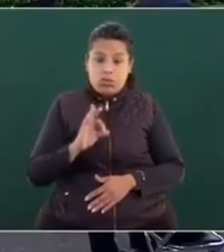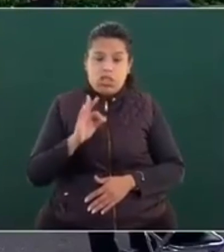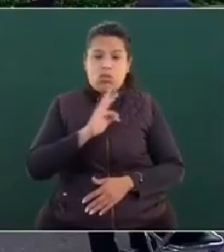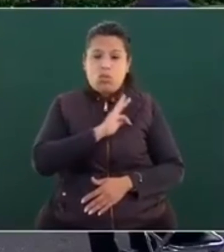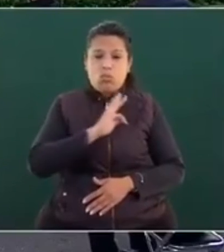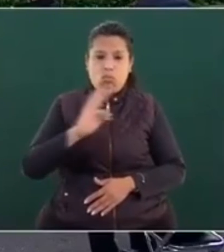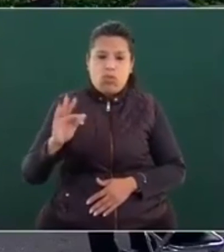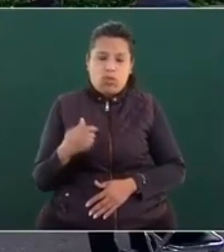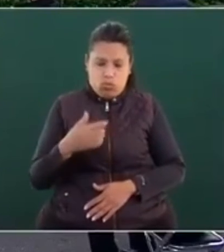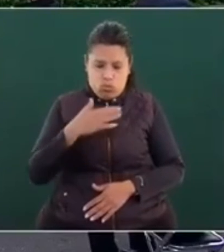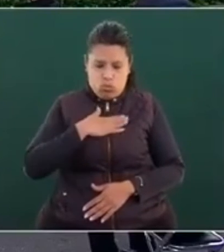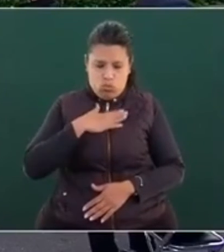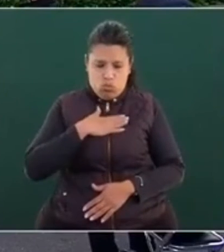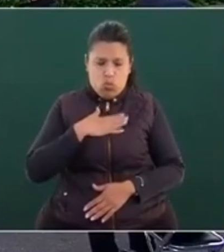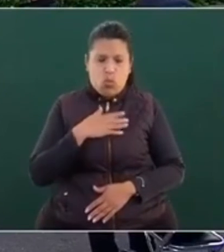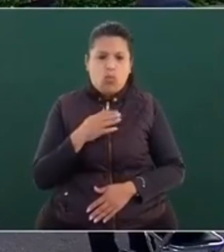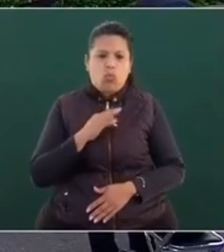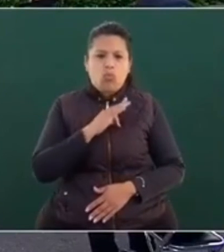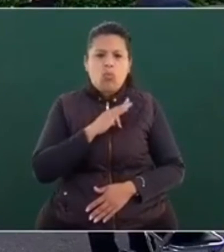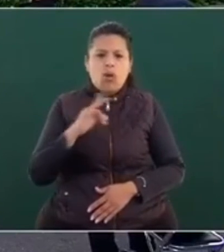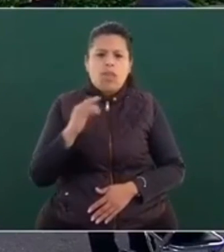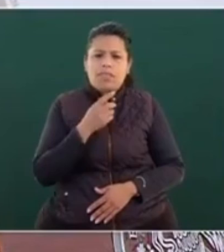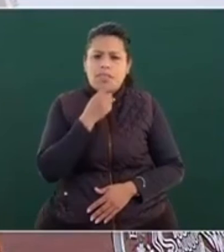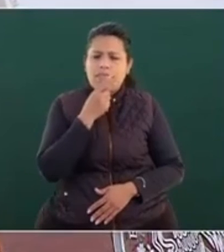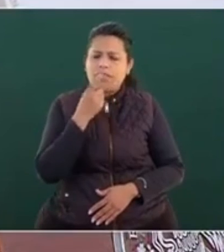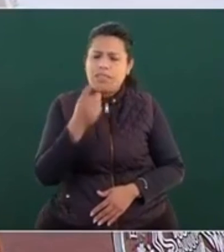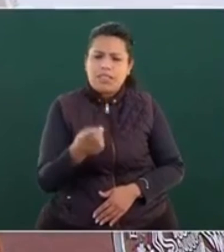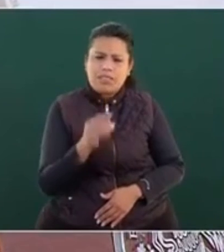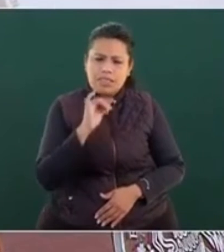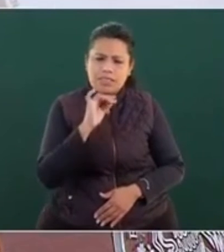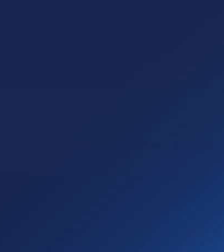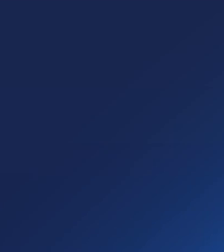ese es mi pronóstico, ese es mi dato.